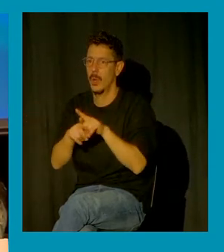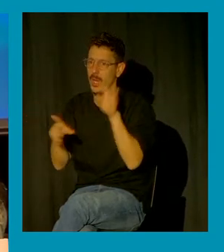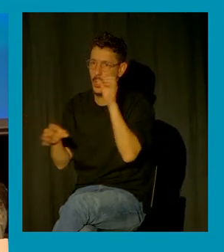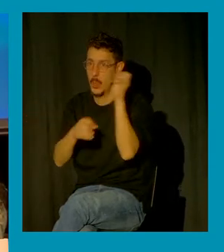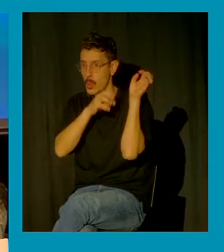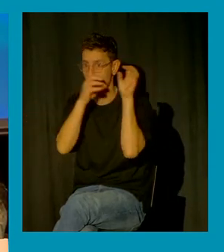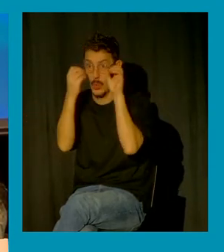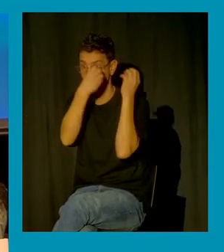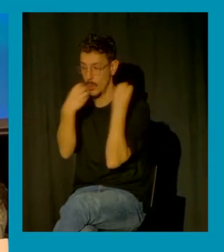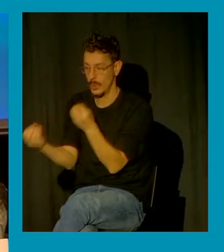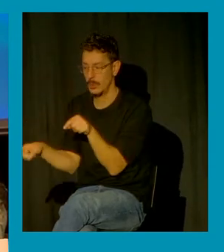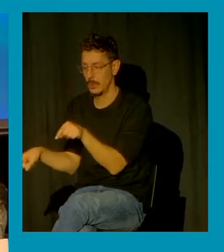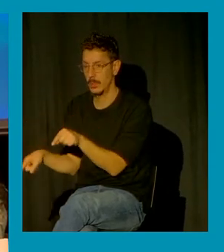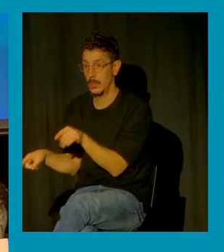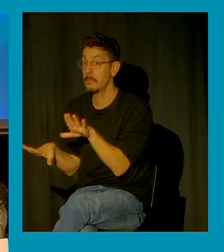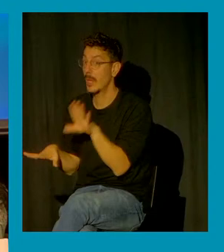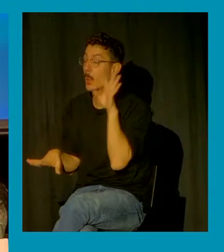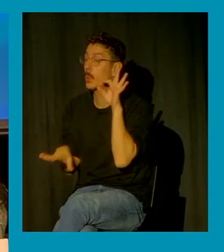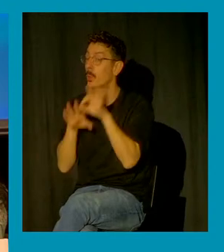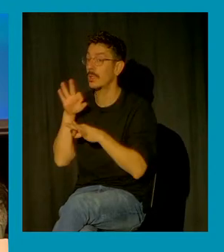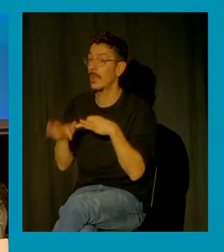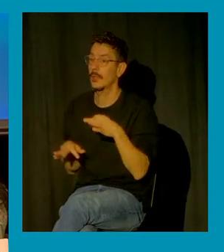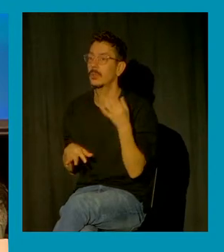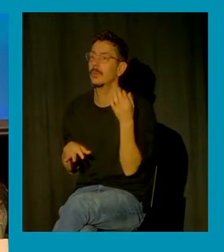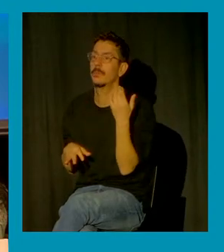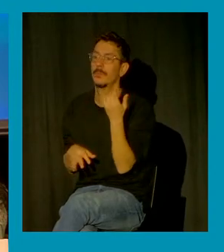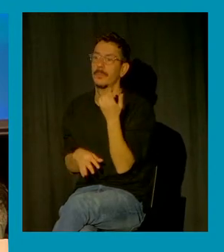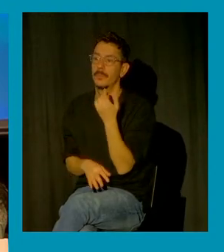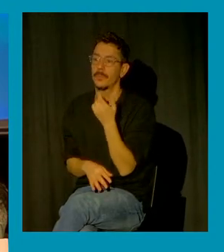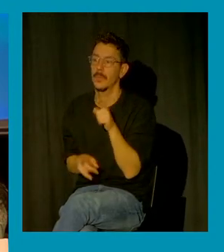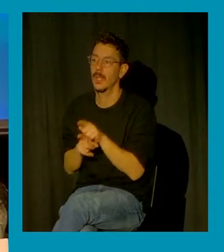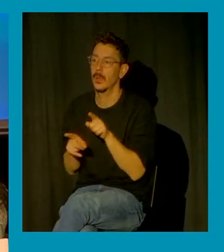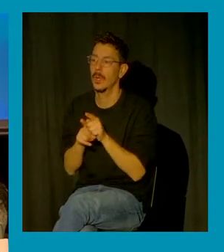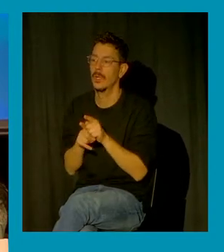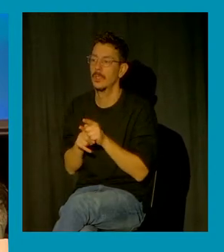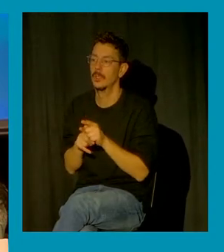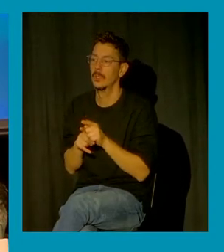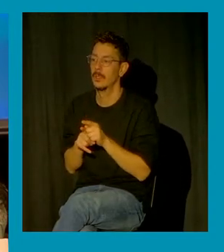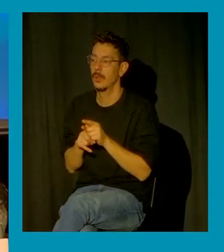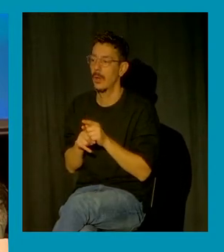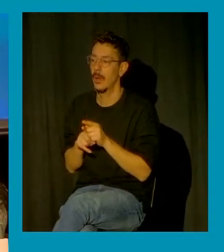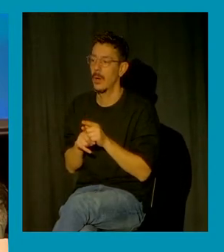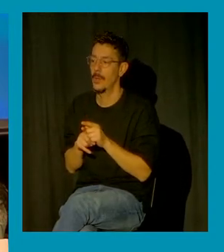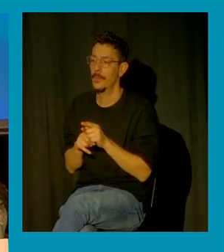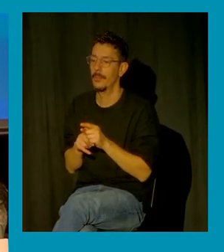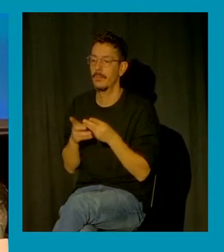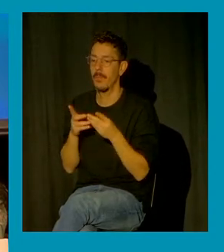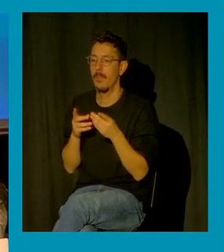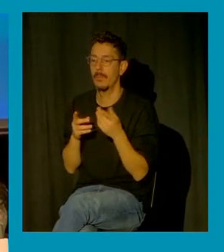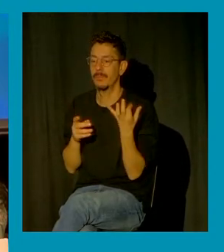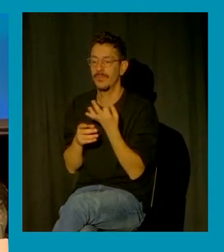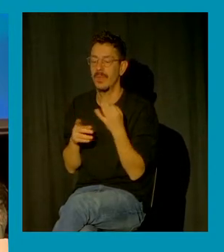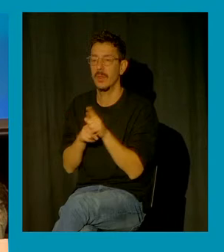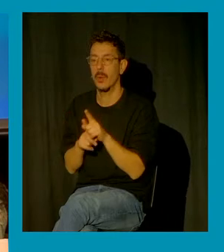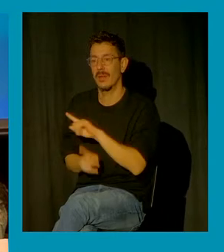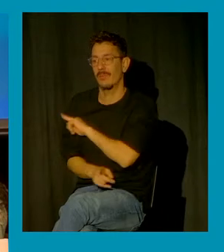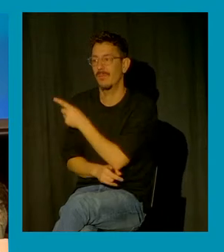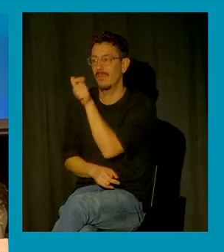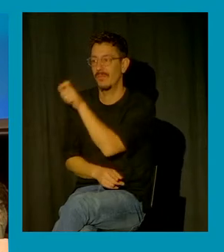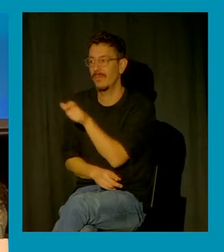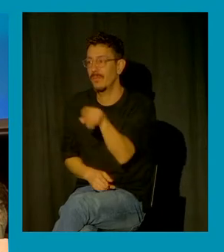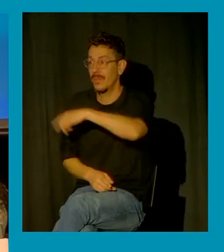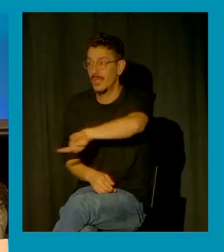caer en esa congelación poner como una esencialidad en las víctimas sin